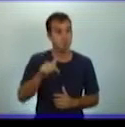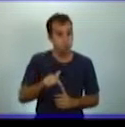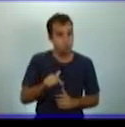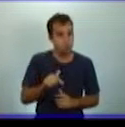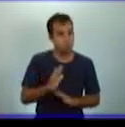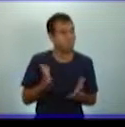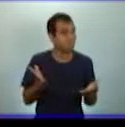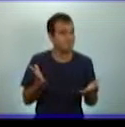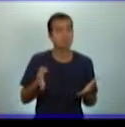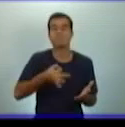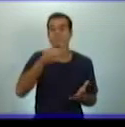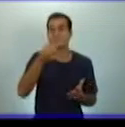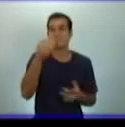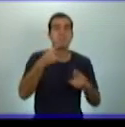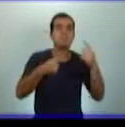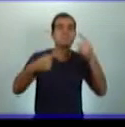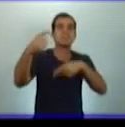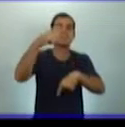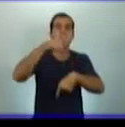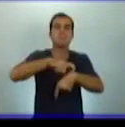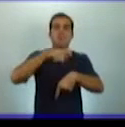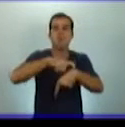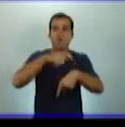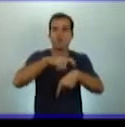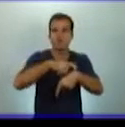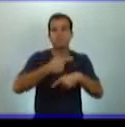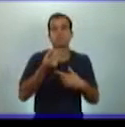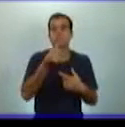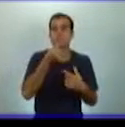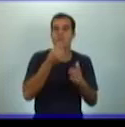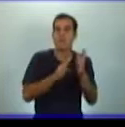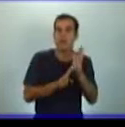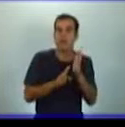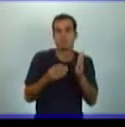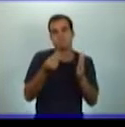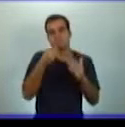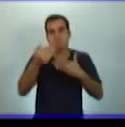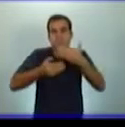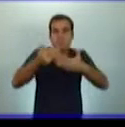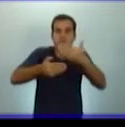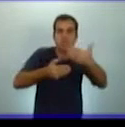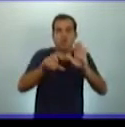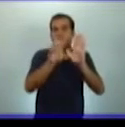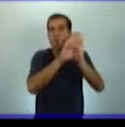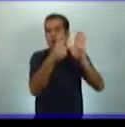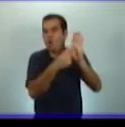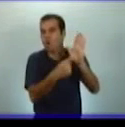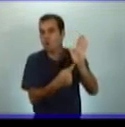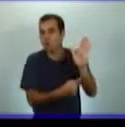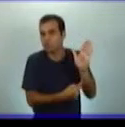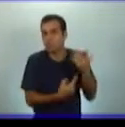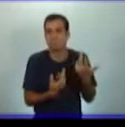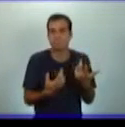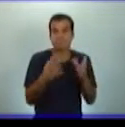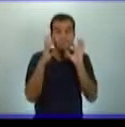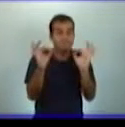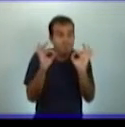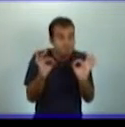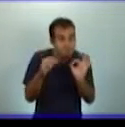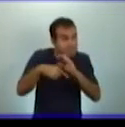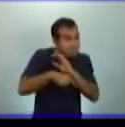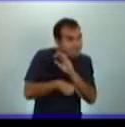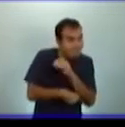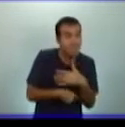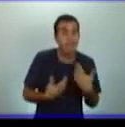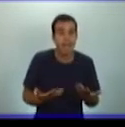los principales momentos del desarrollo constitucional cubano con énfasis en el reflejo que